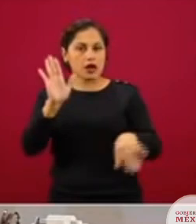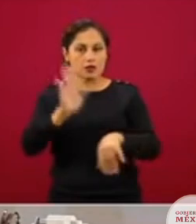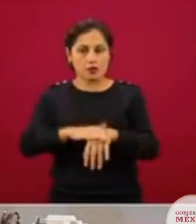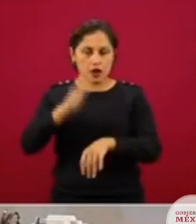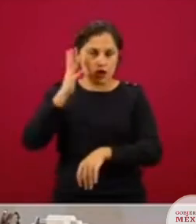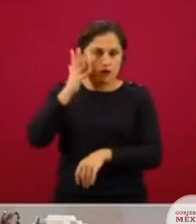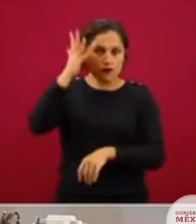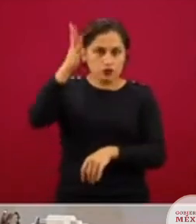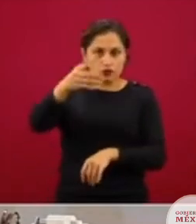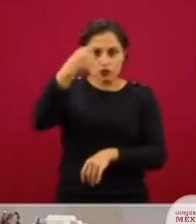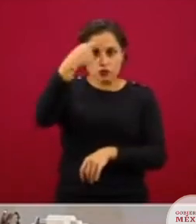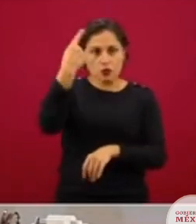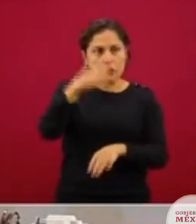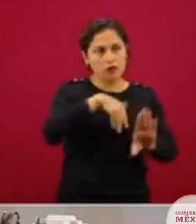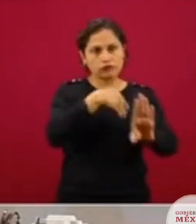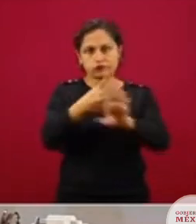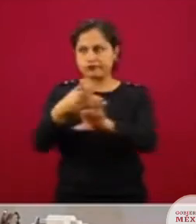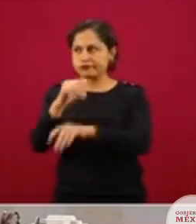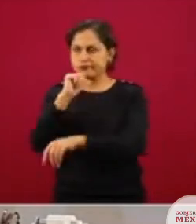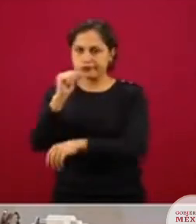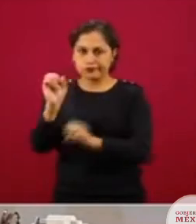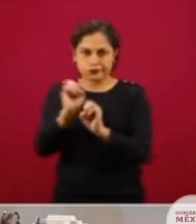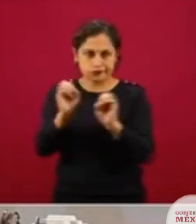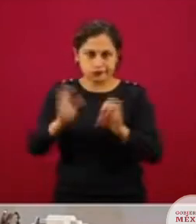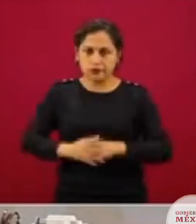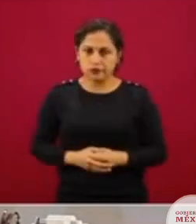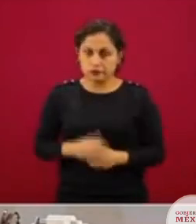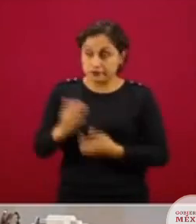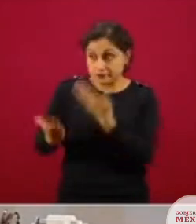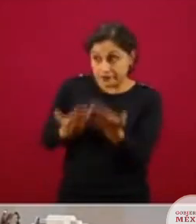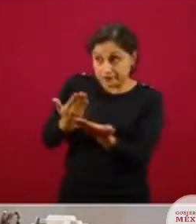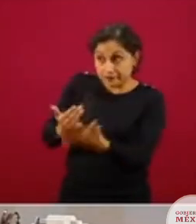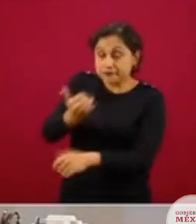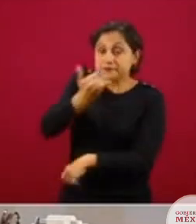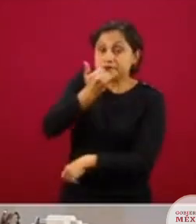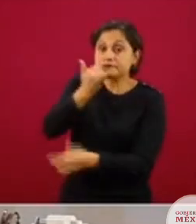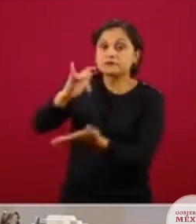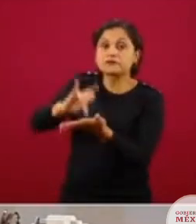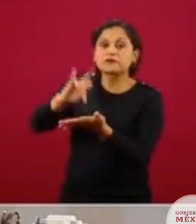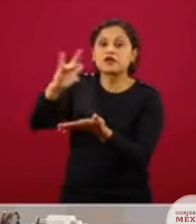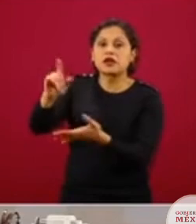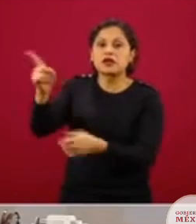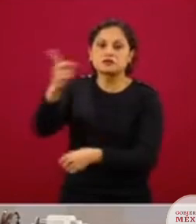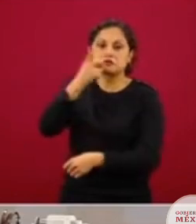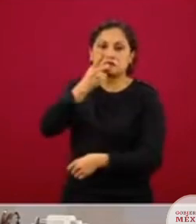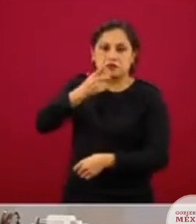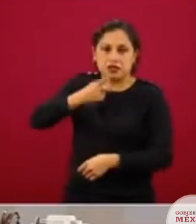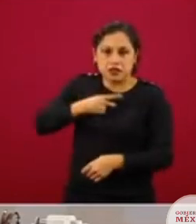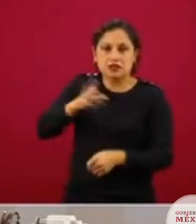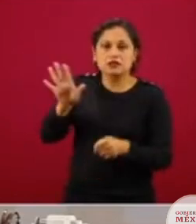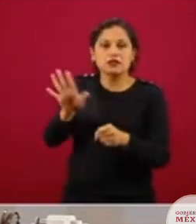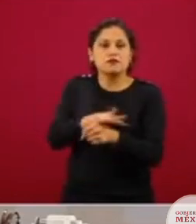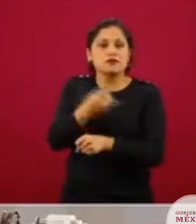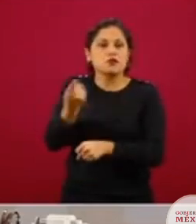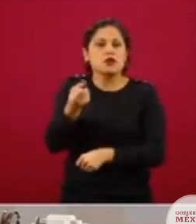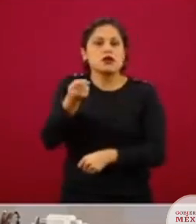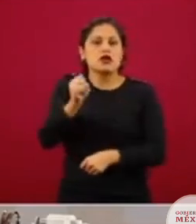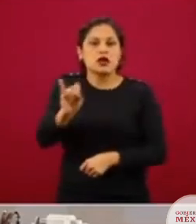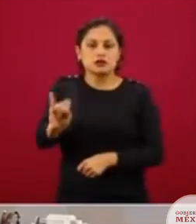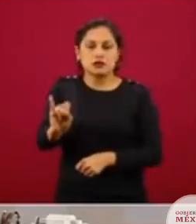ofender a alguien más. Le pido una disculpa y le agradezco su señalamiento porque me va a llevar a